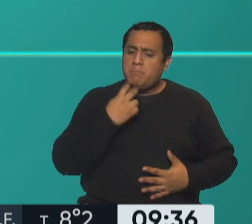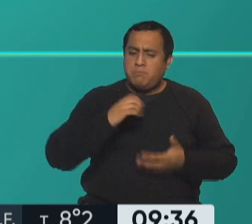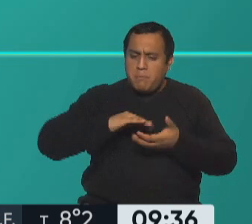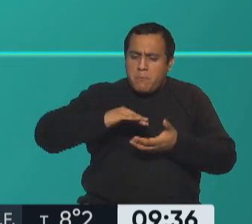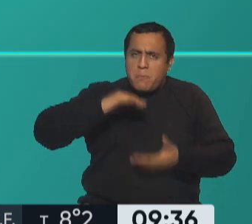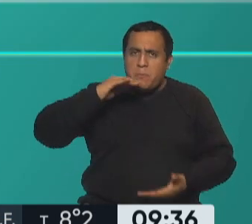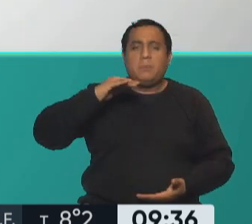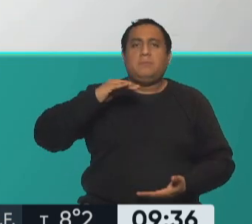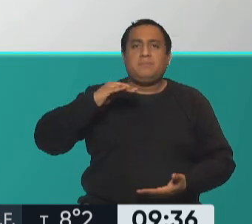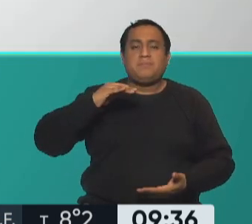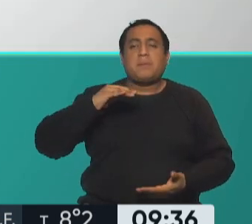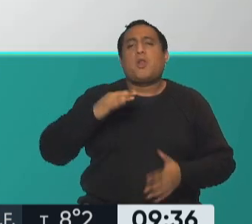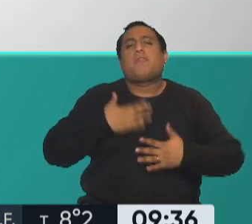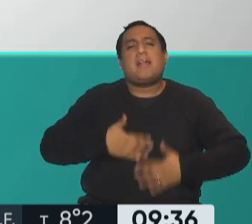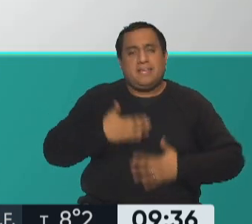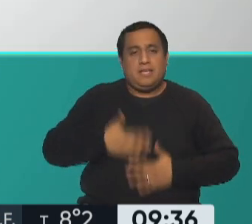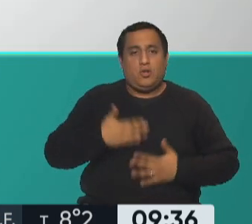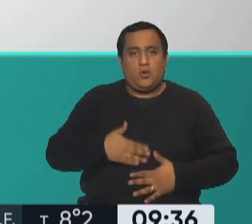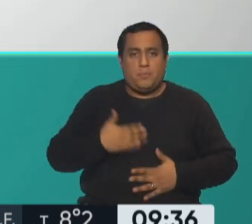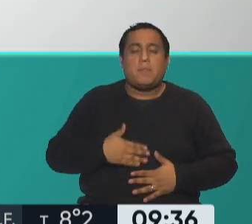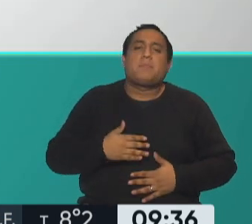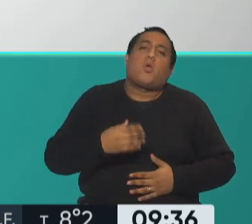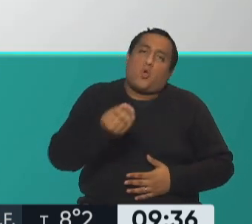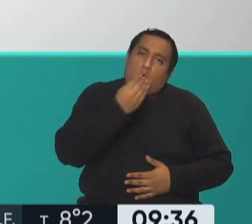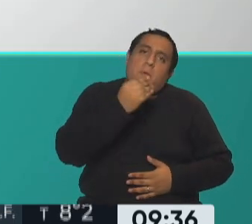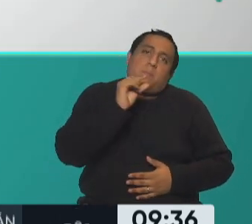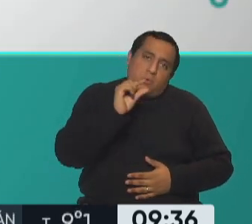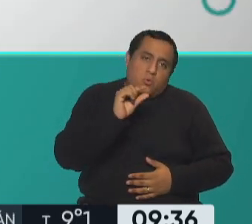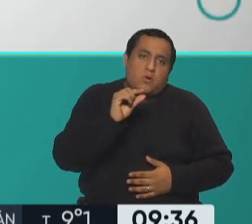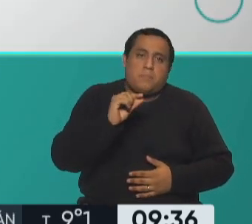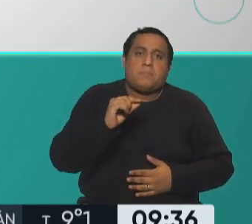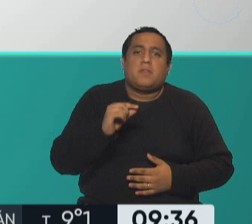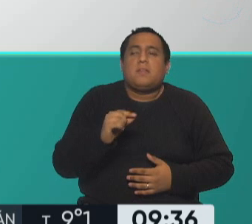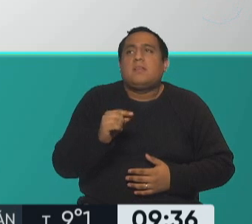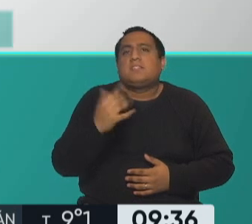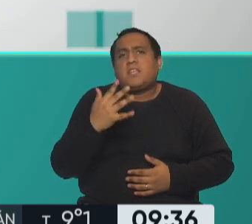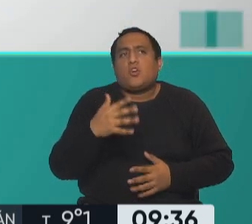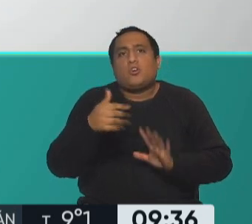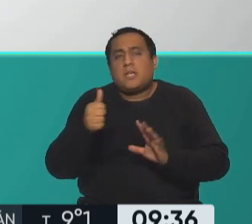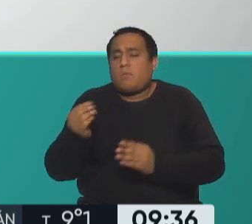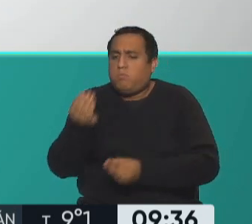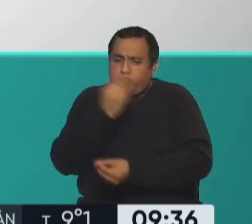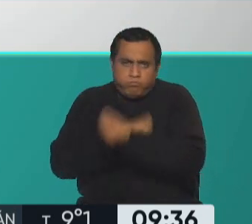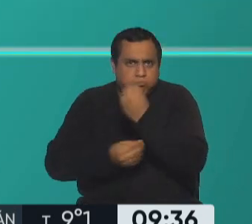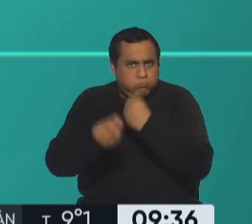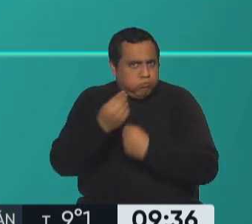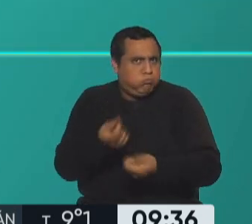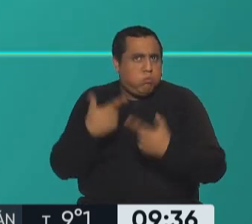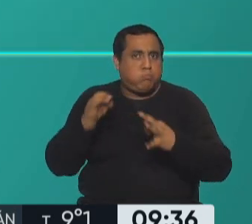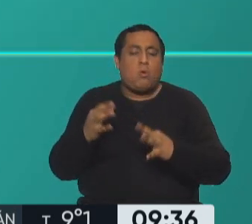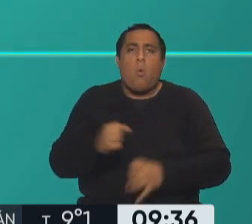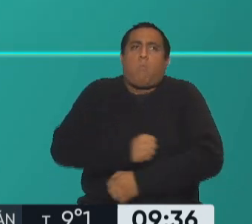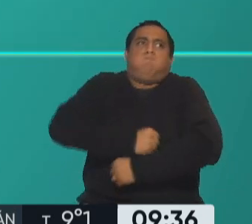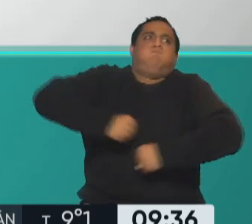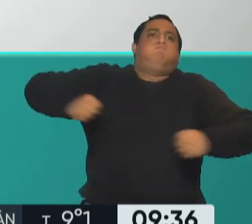tranquilos, que son en dosis moderadas, una cucharada, cinco o seis unidades, son buenas fuentes y no engordan. Al